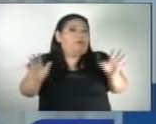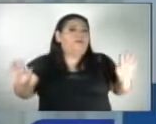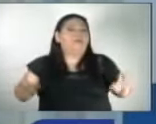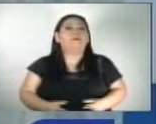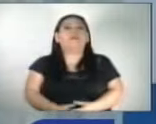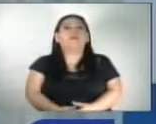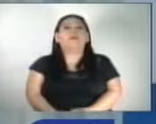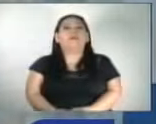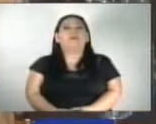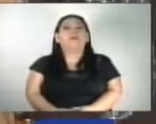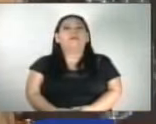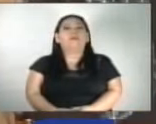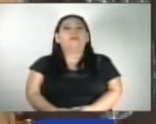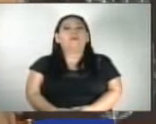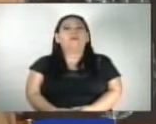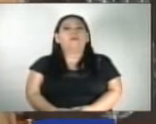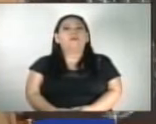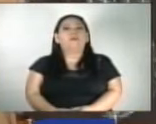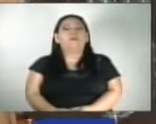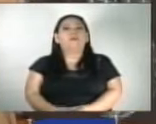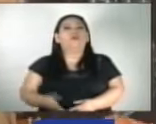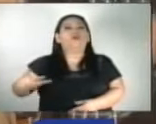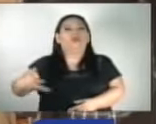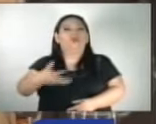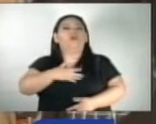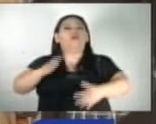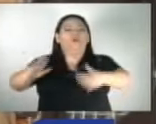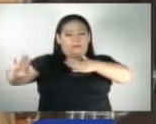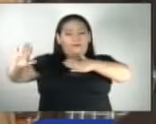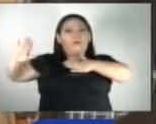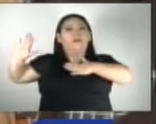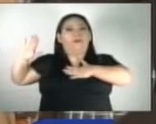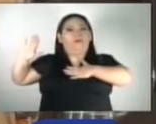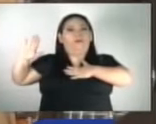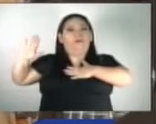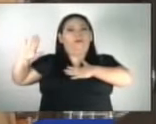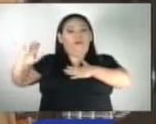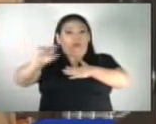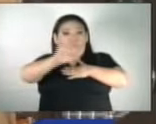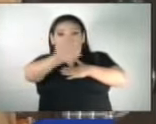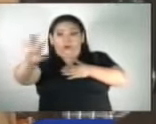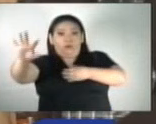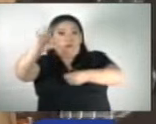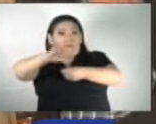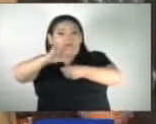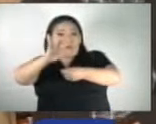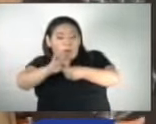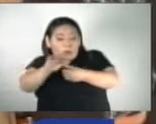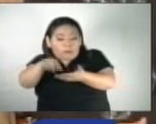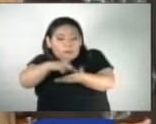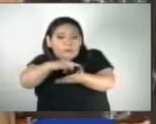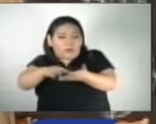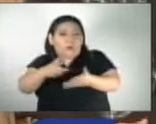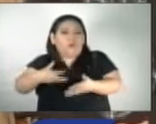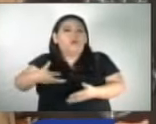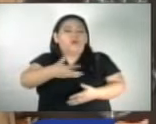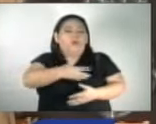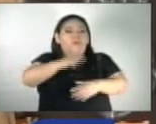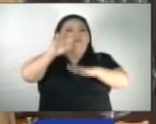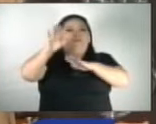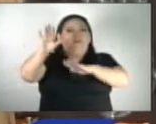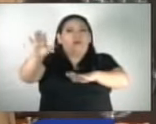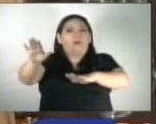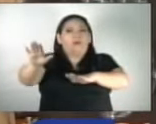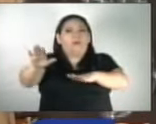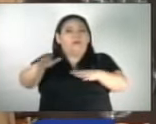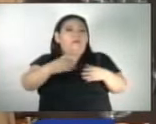sobre este proceso. Nos comprometemos a respetar lo que la población ha dicho ahí. Amén